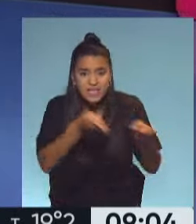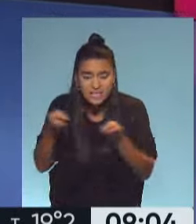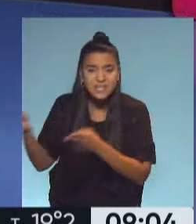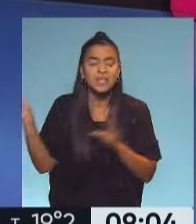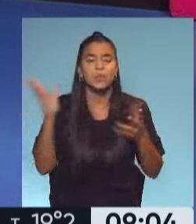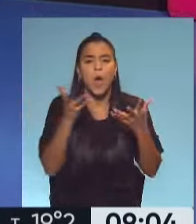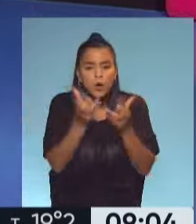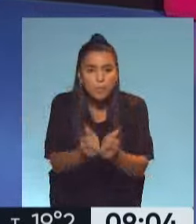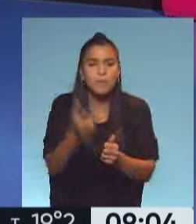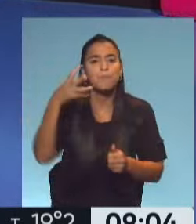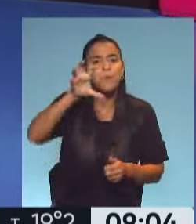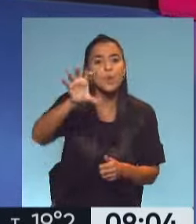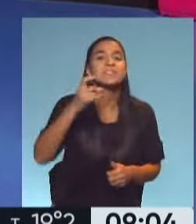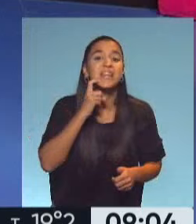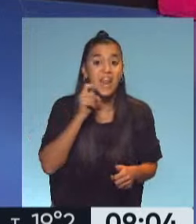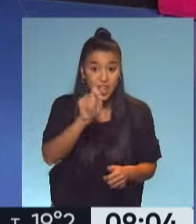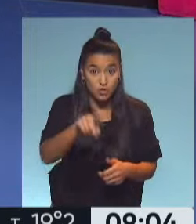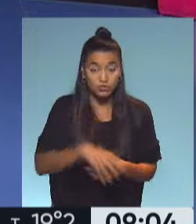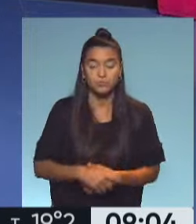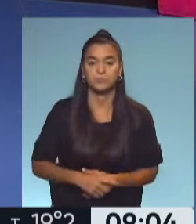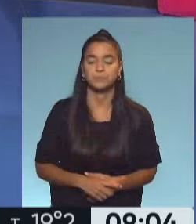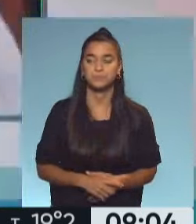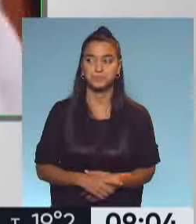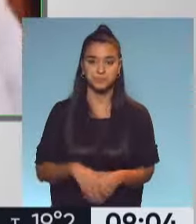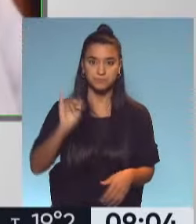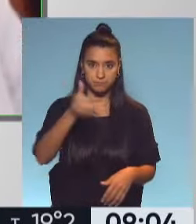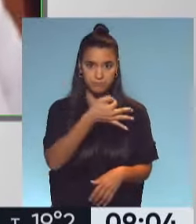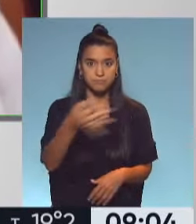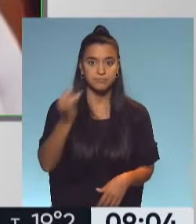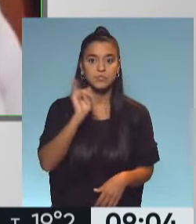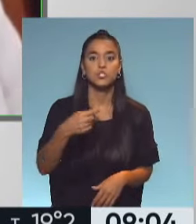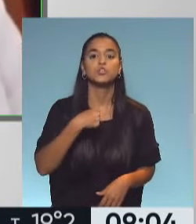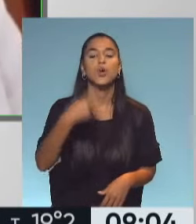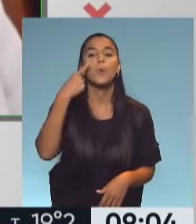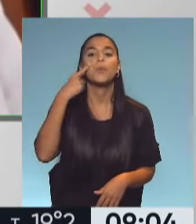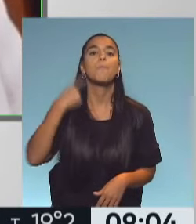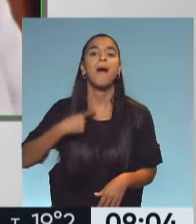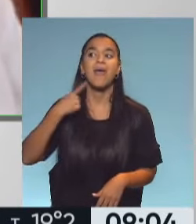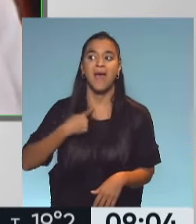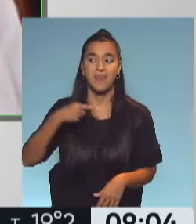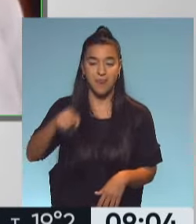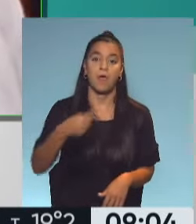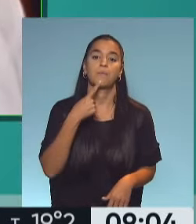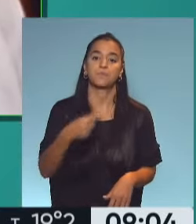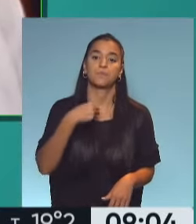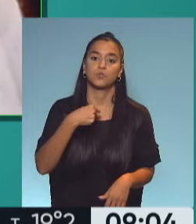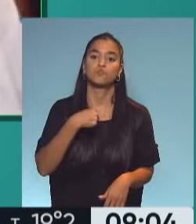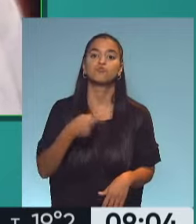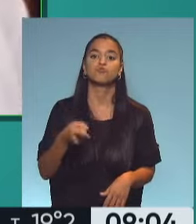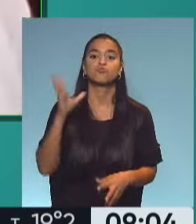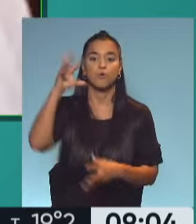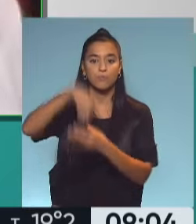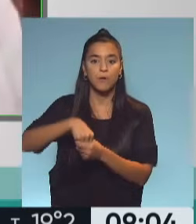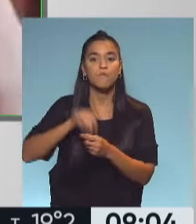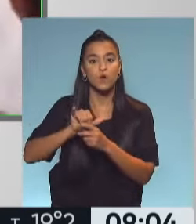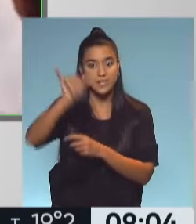acompañando en tu provincia que es Entre Ríos. Así es, yo vivo en Paraná, estoy personal todavía de la Fuerza